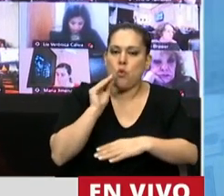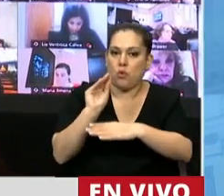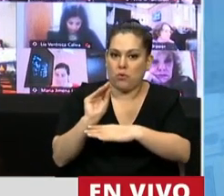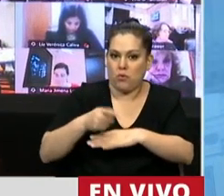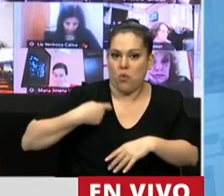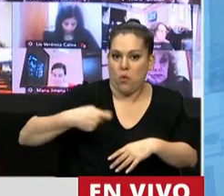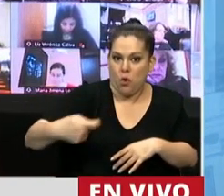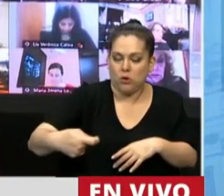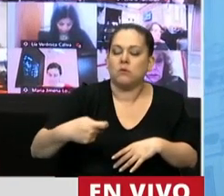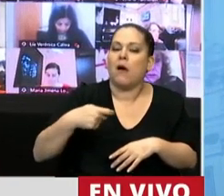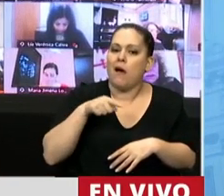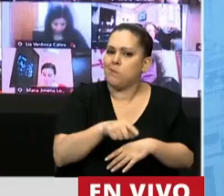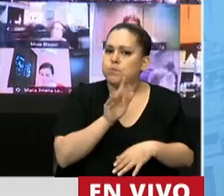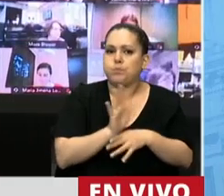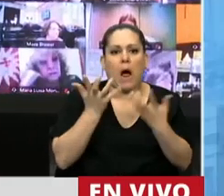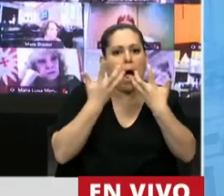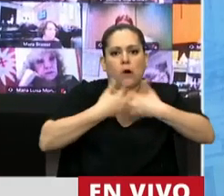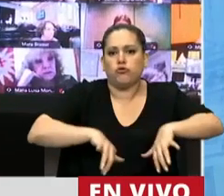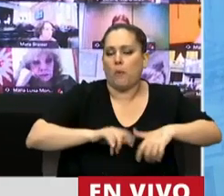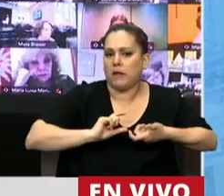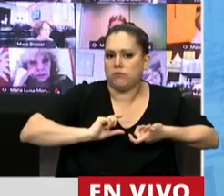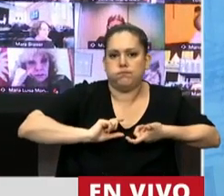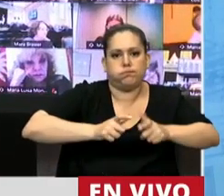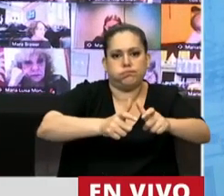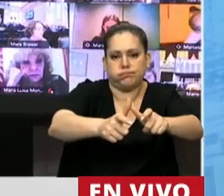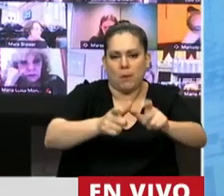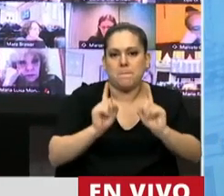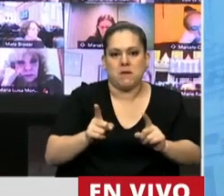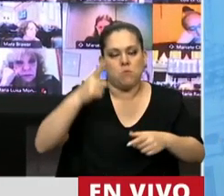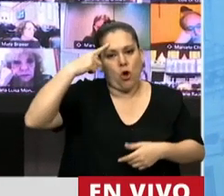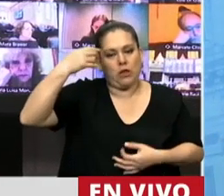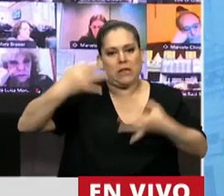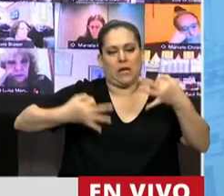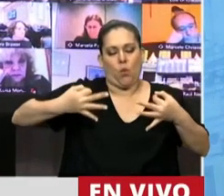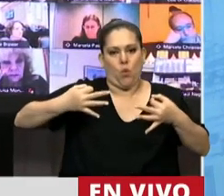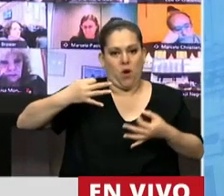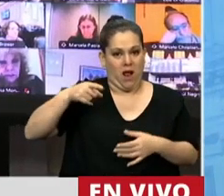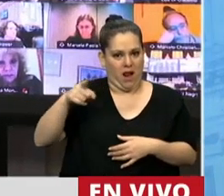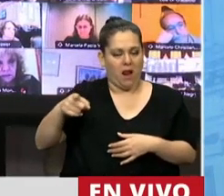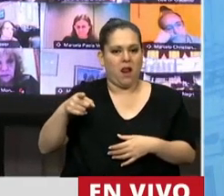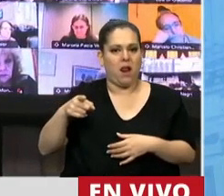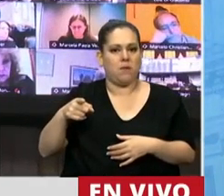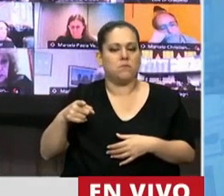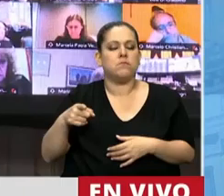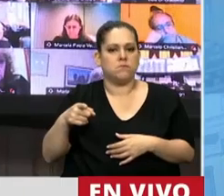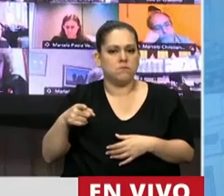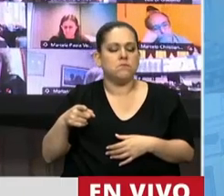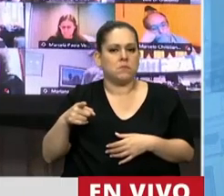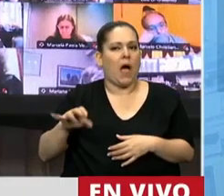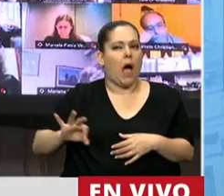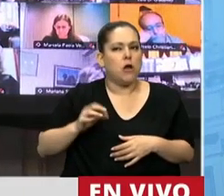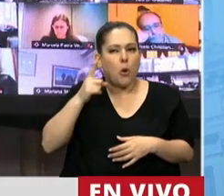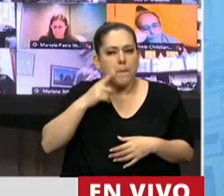resultó en forma automática por parte de la práctica de nuestros tribunales. Esto sucedió hasta el año 1991.